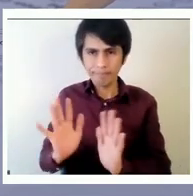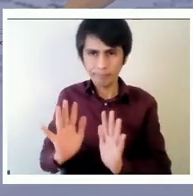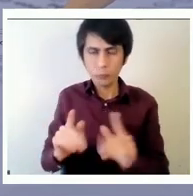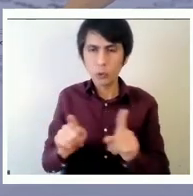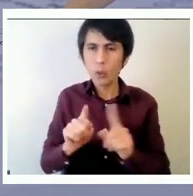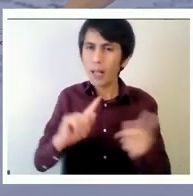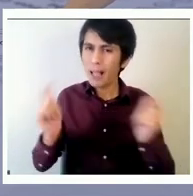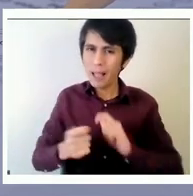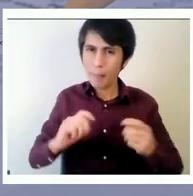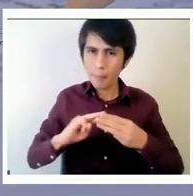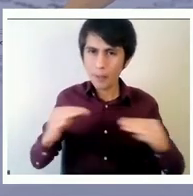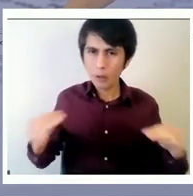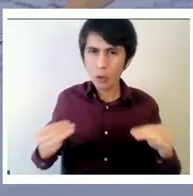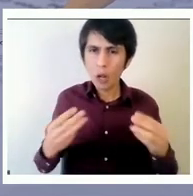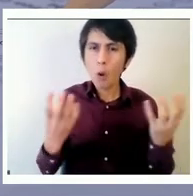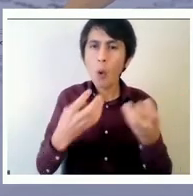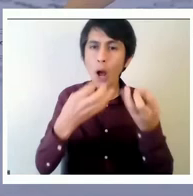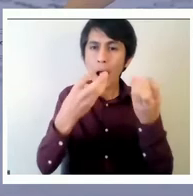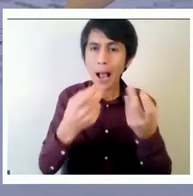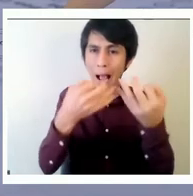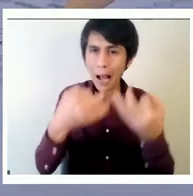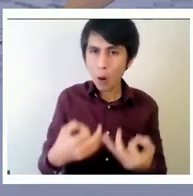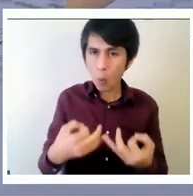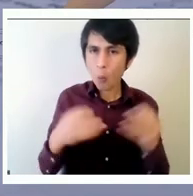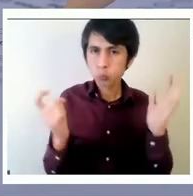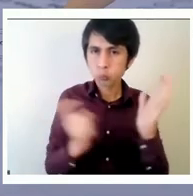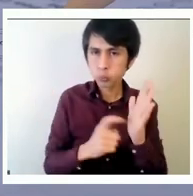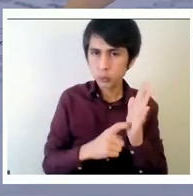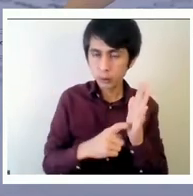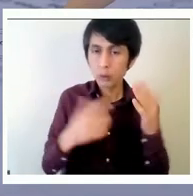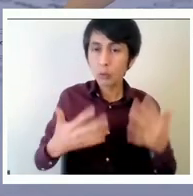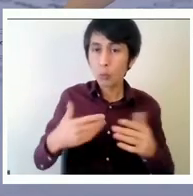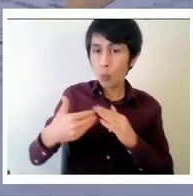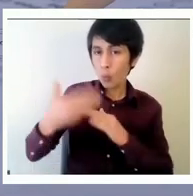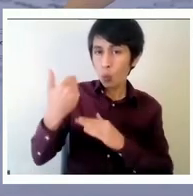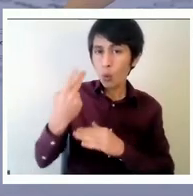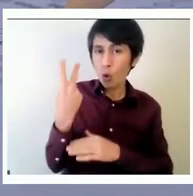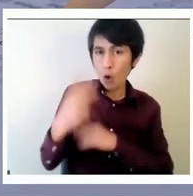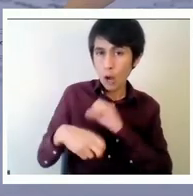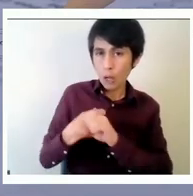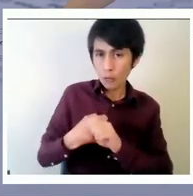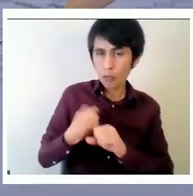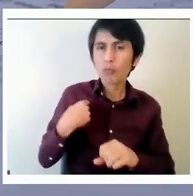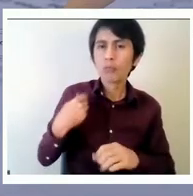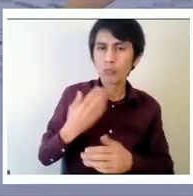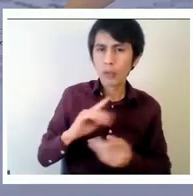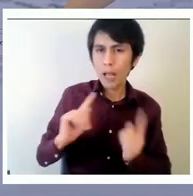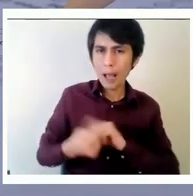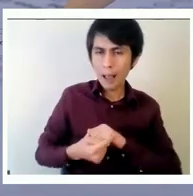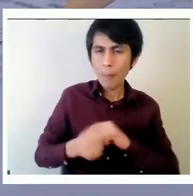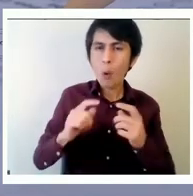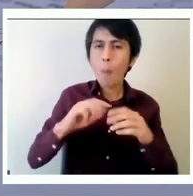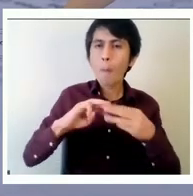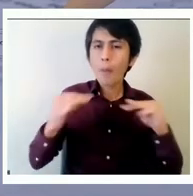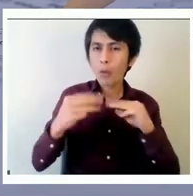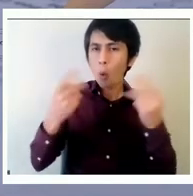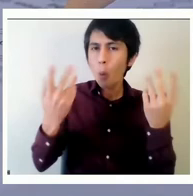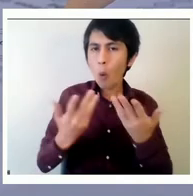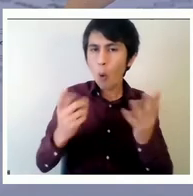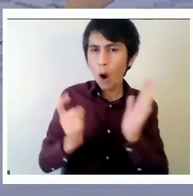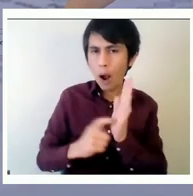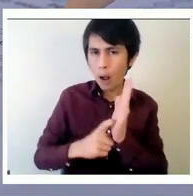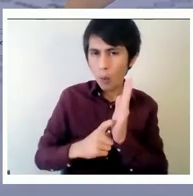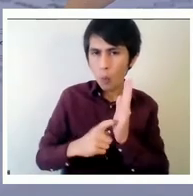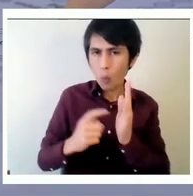metodología de cálculo puntual que nosotros estamos usando hace dos años que cambiamos la metodología de cálculo puntaje en realidad la metodología